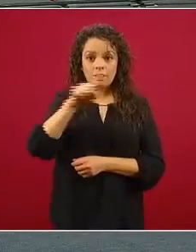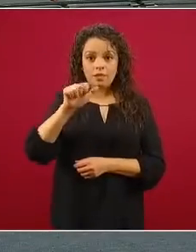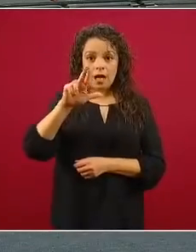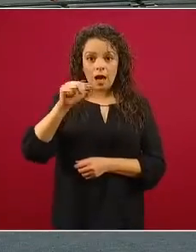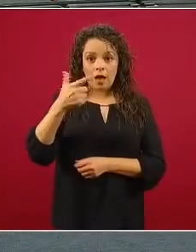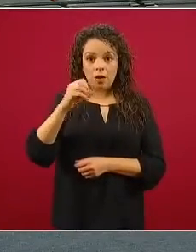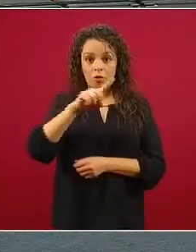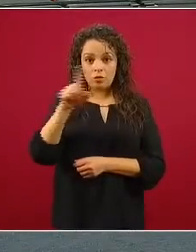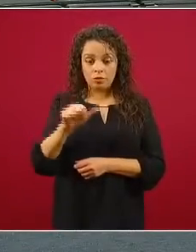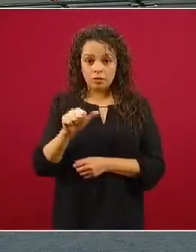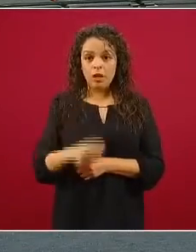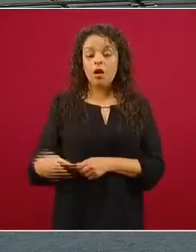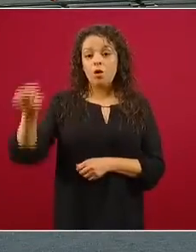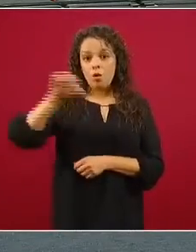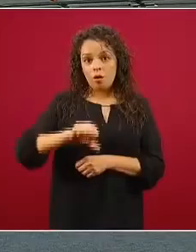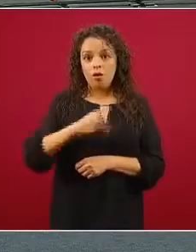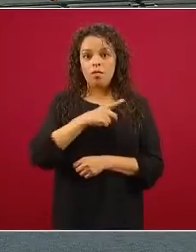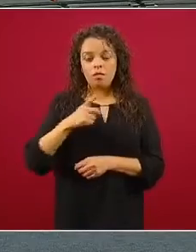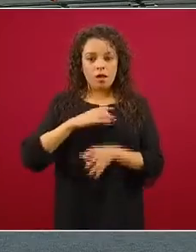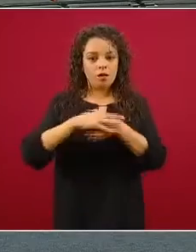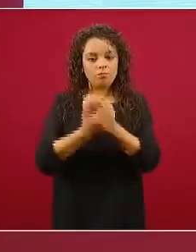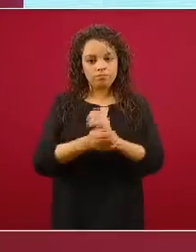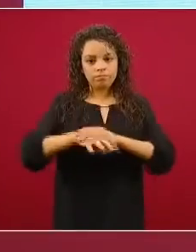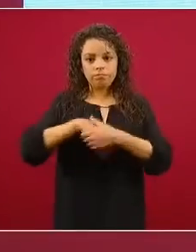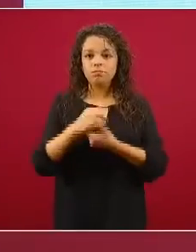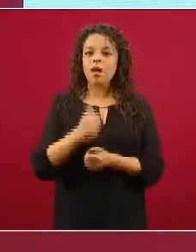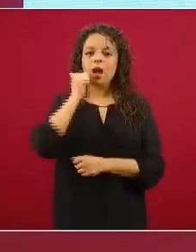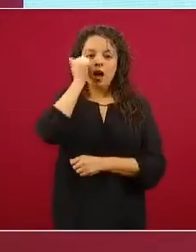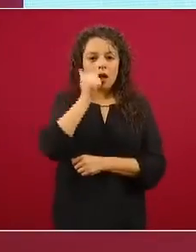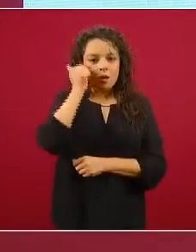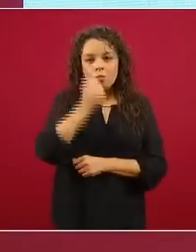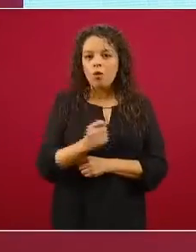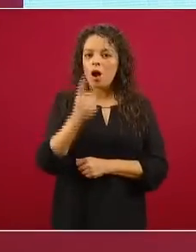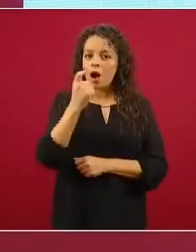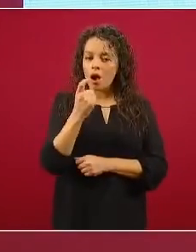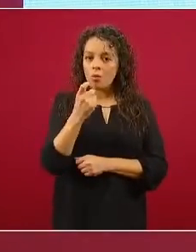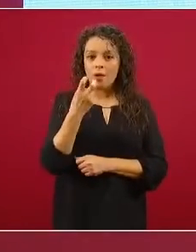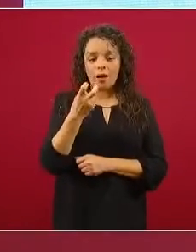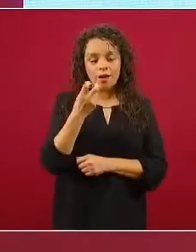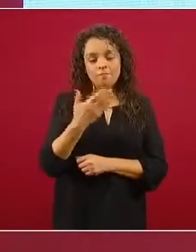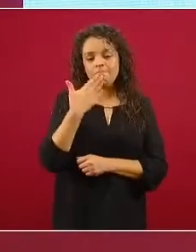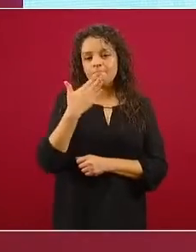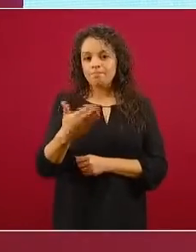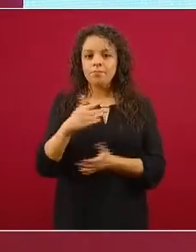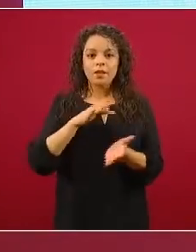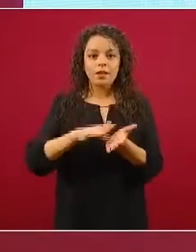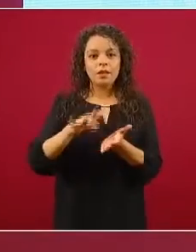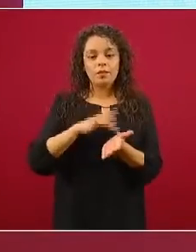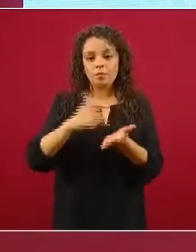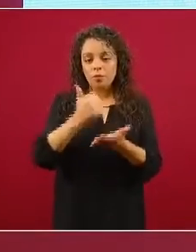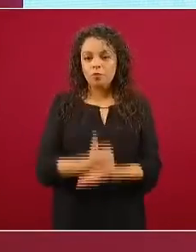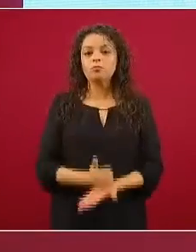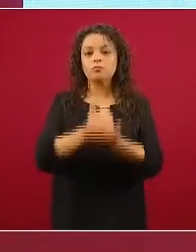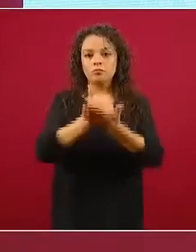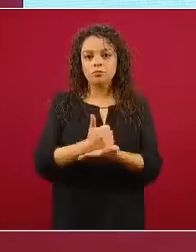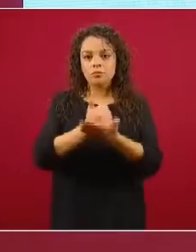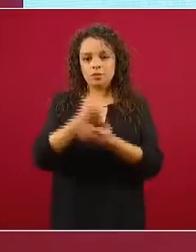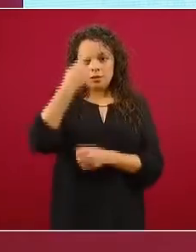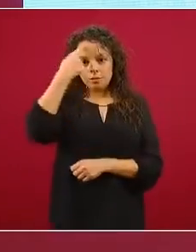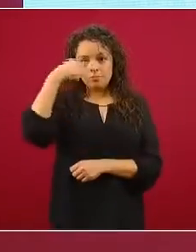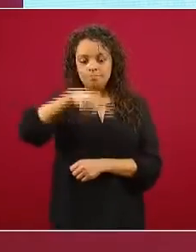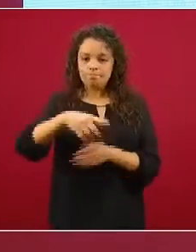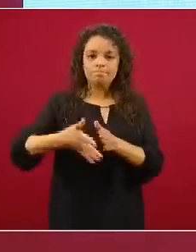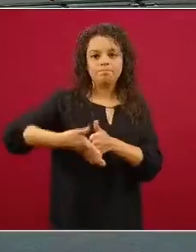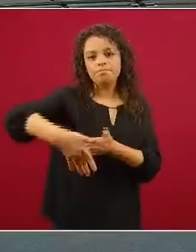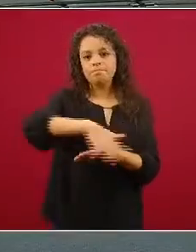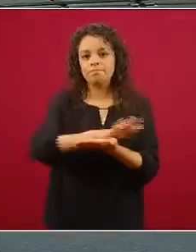nuestras manos de jabón, de agua, para ayudar mucho a acabar con esta epidemia. Y